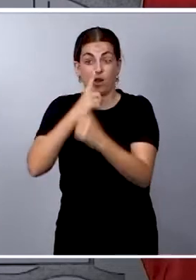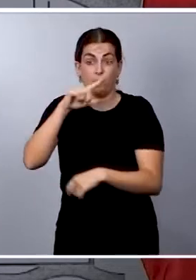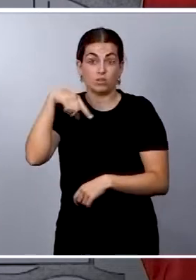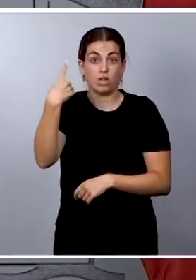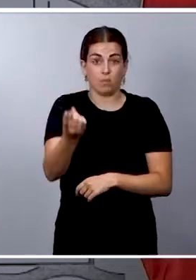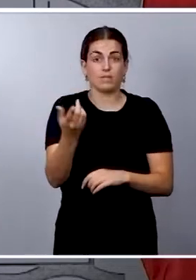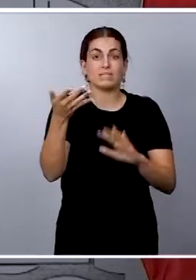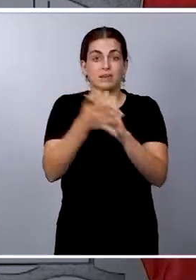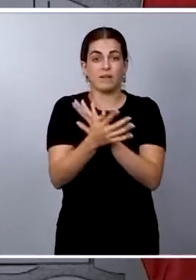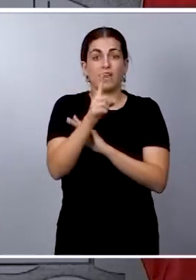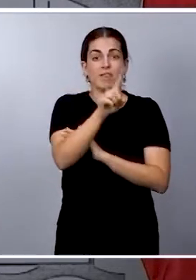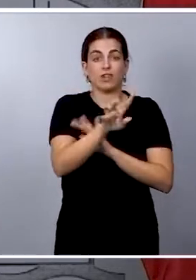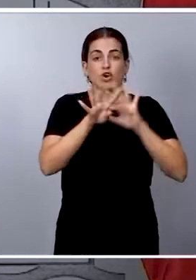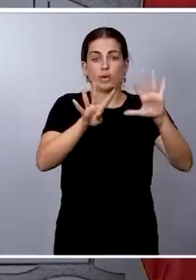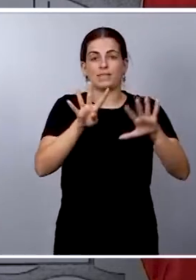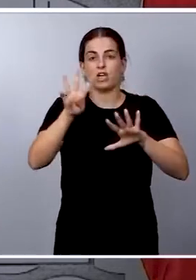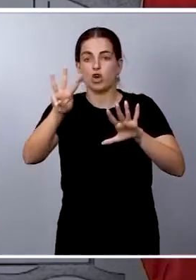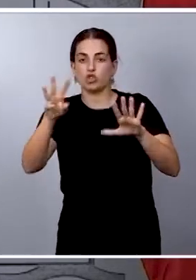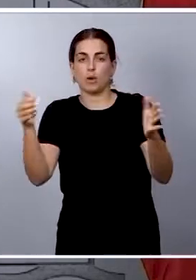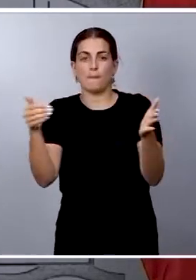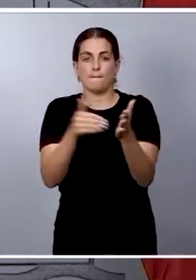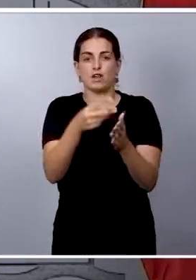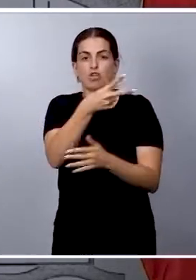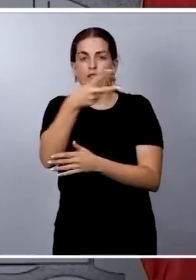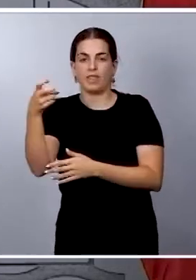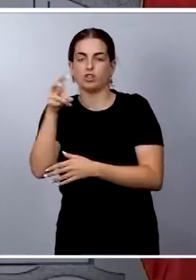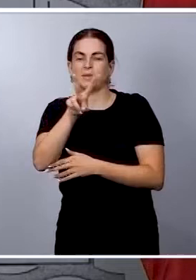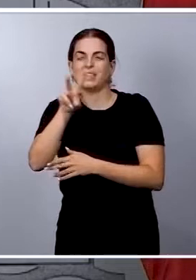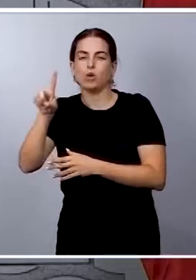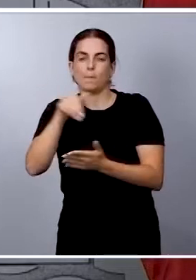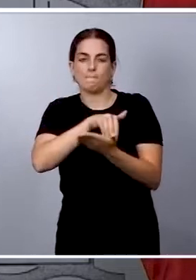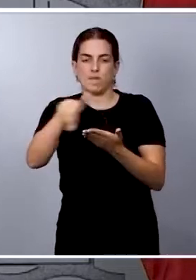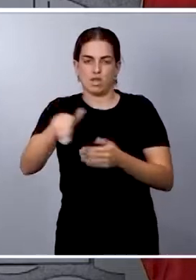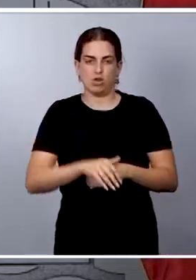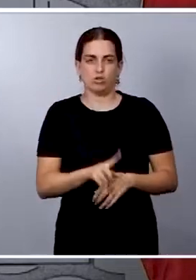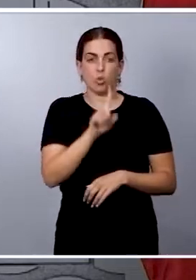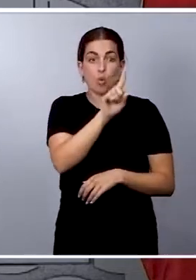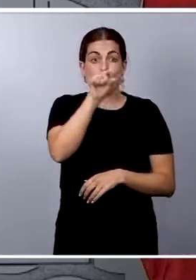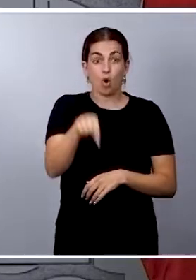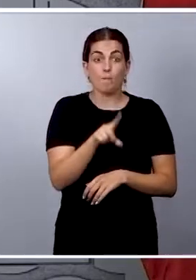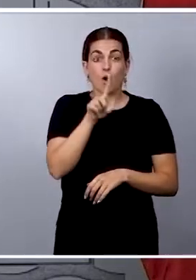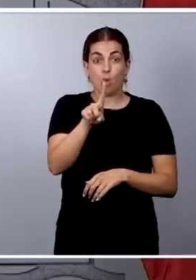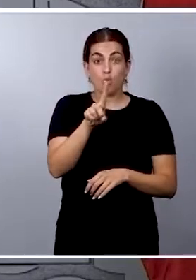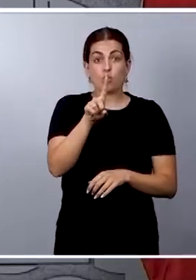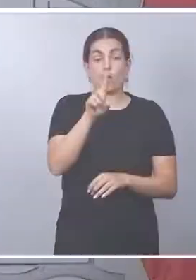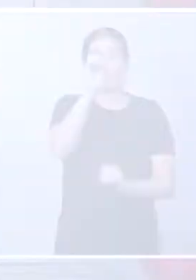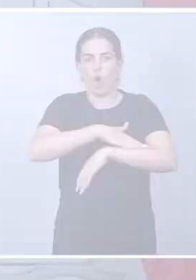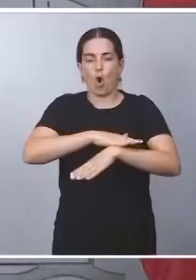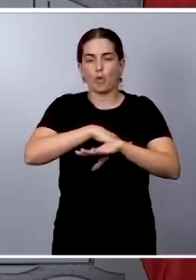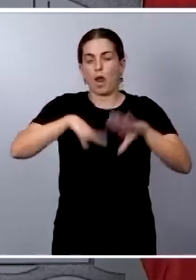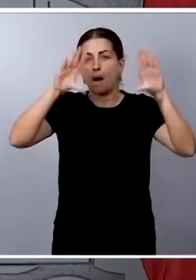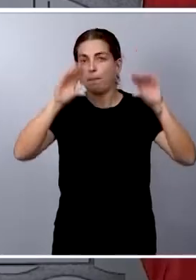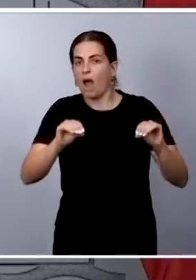.221 millones, un 1,1% más que en el ejercicio anterior.